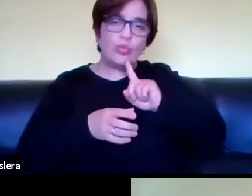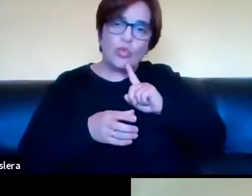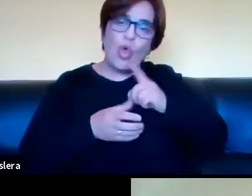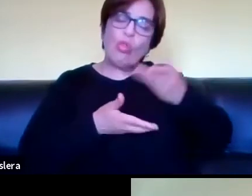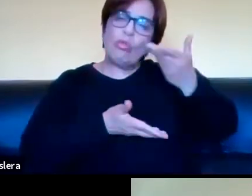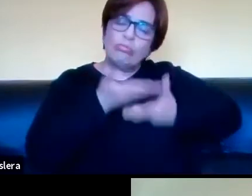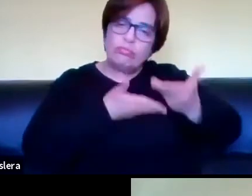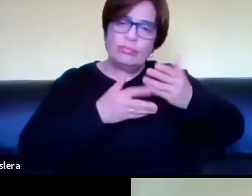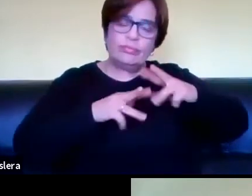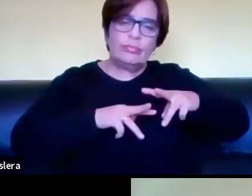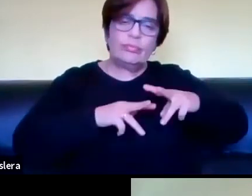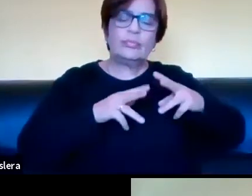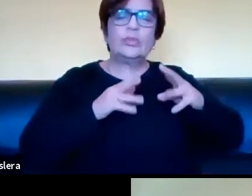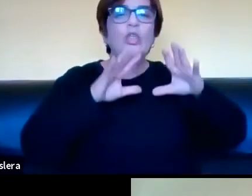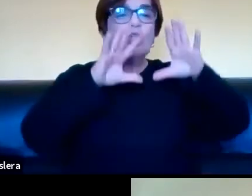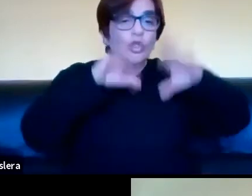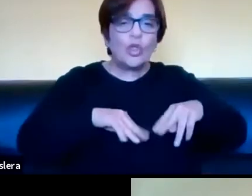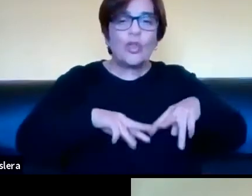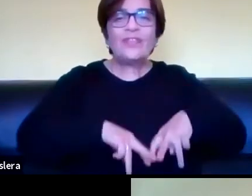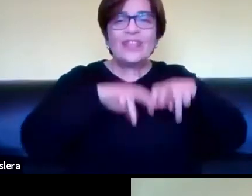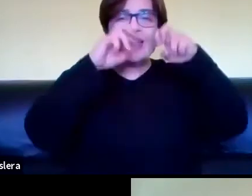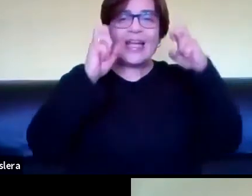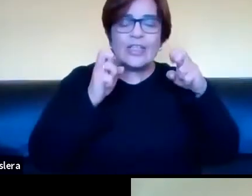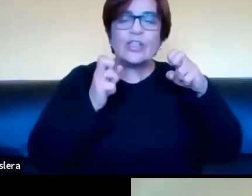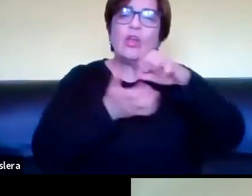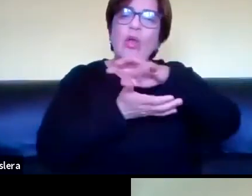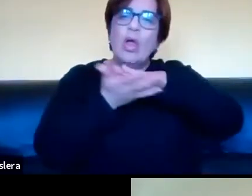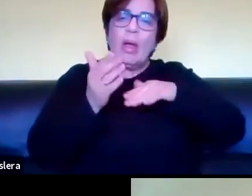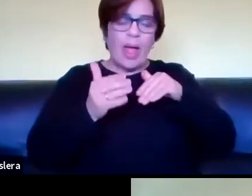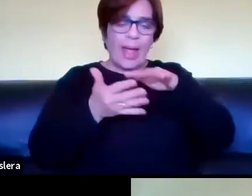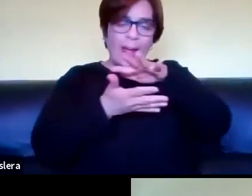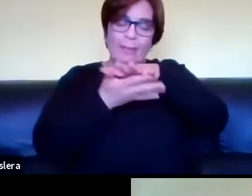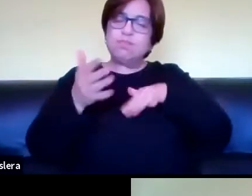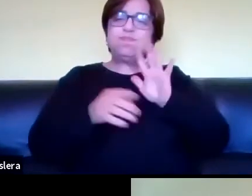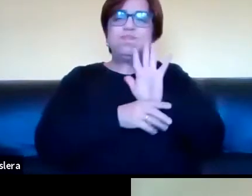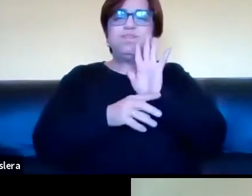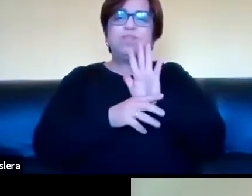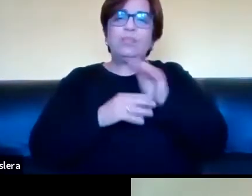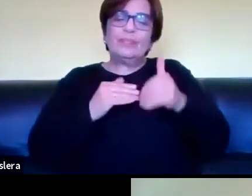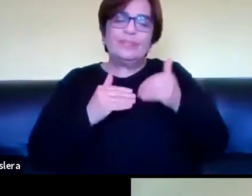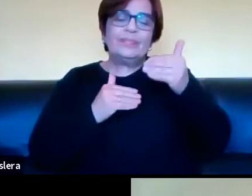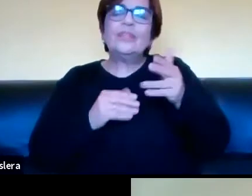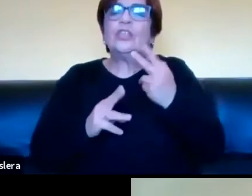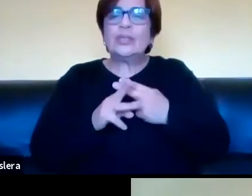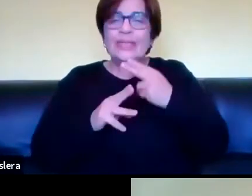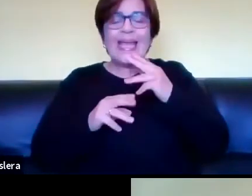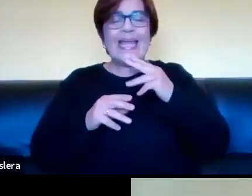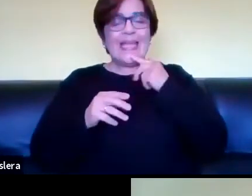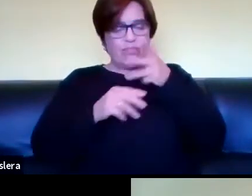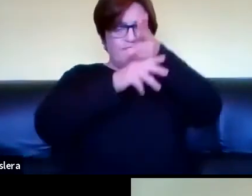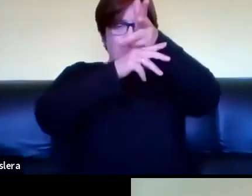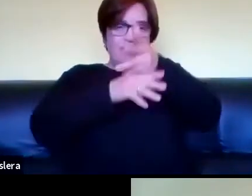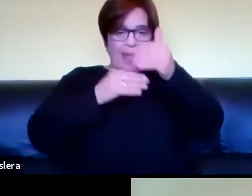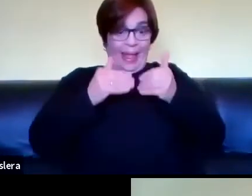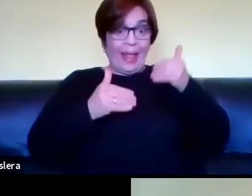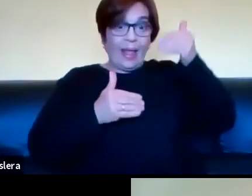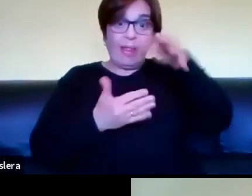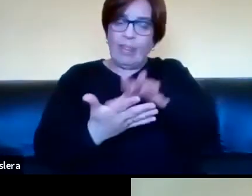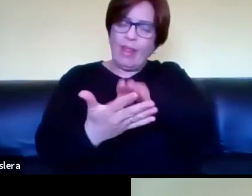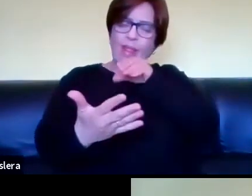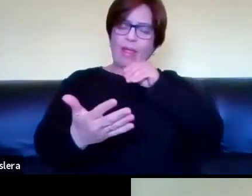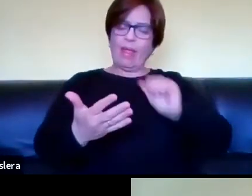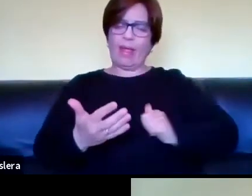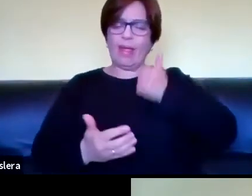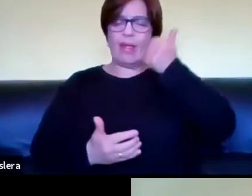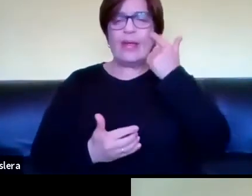en los estudios justamente sobre textualidad diferida, y bueno, y nos parecía relevante, importante,